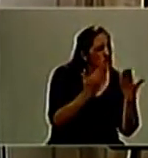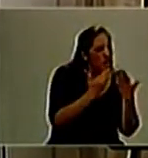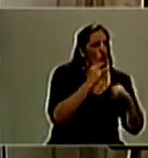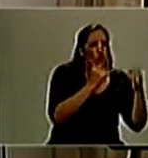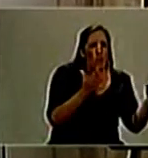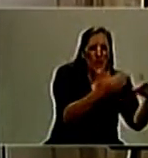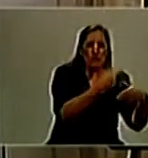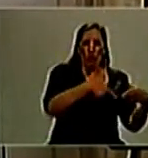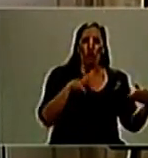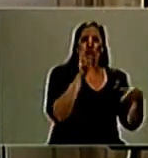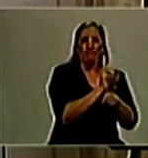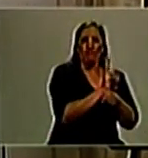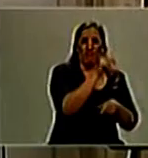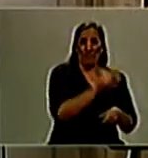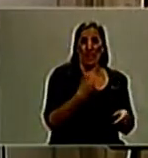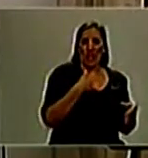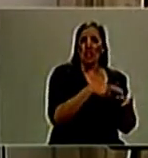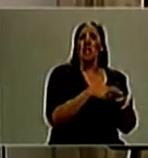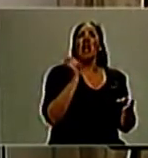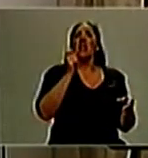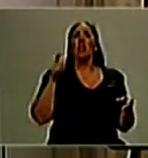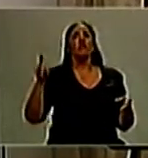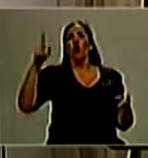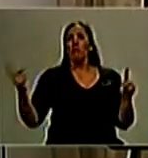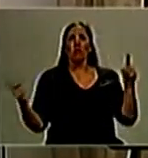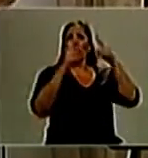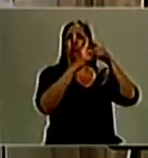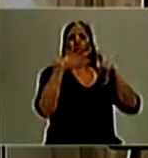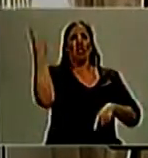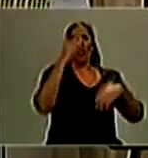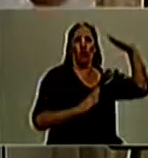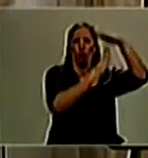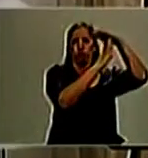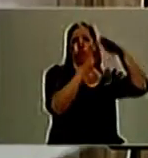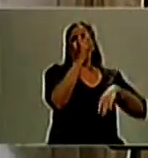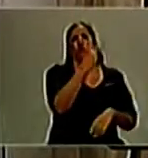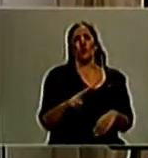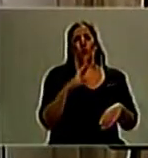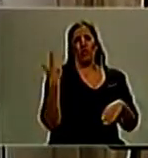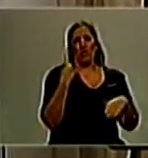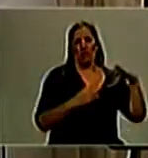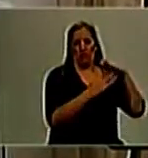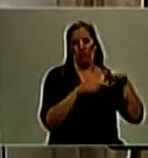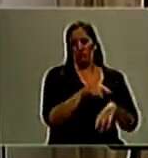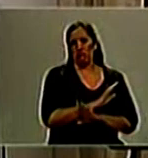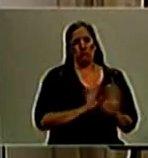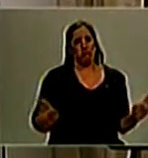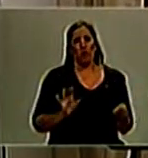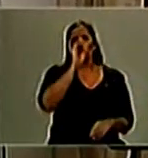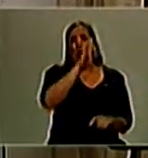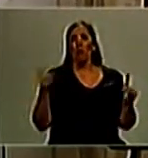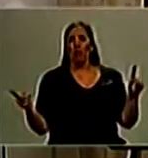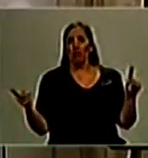la institucional en la persona de su director general y su subdirector que, reitero, requerirán